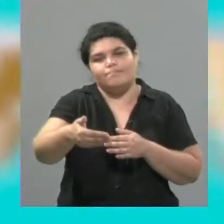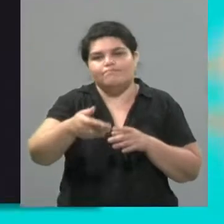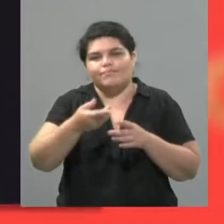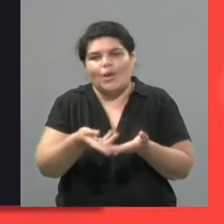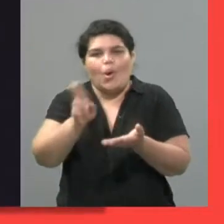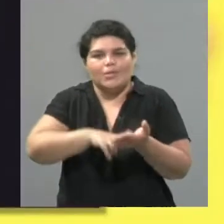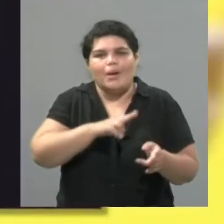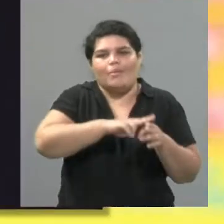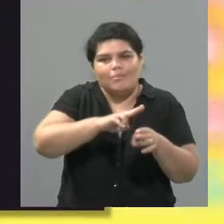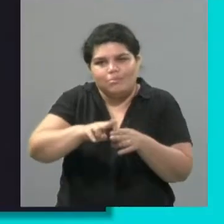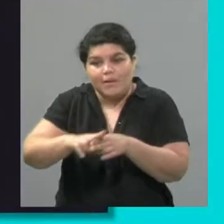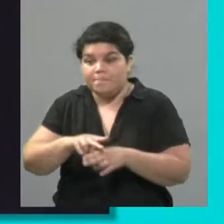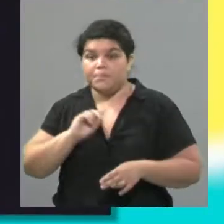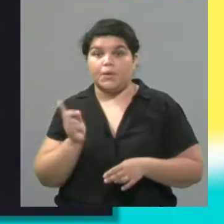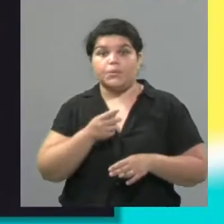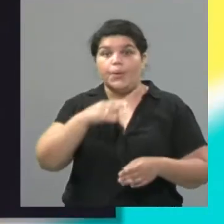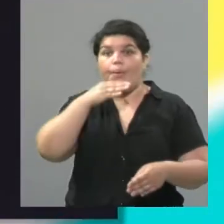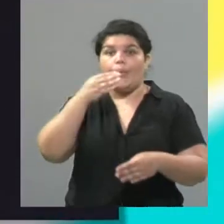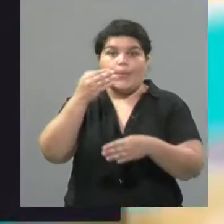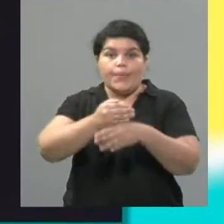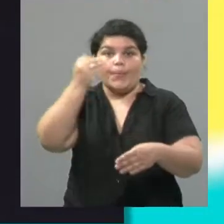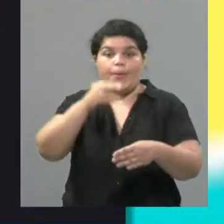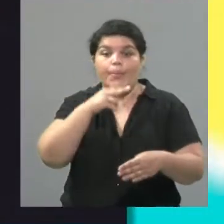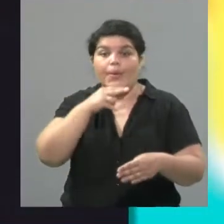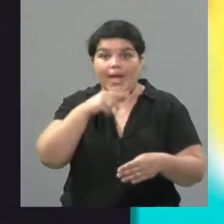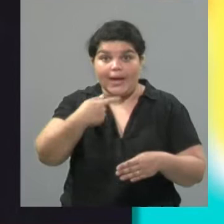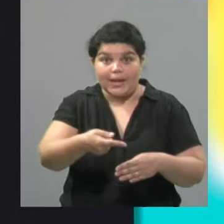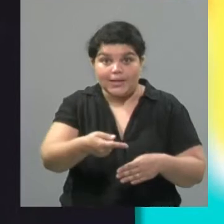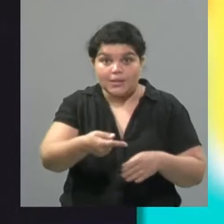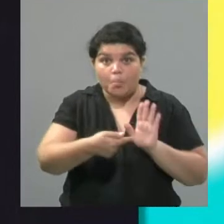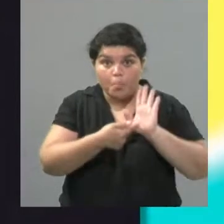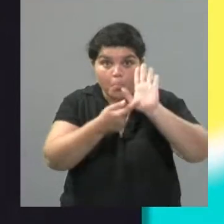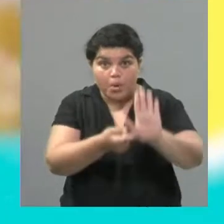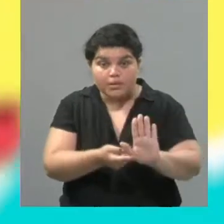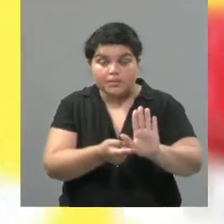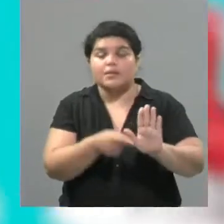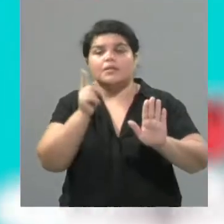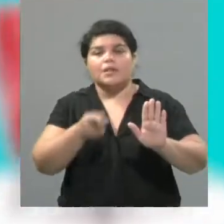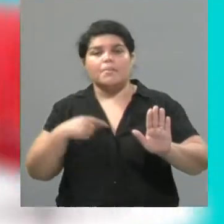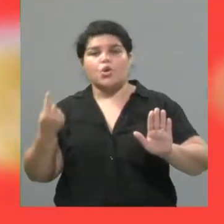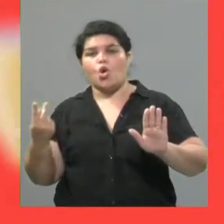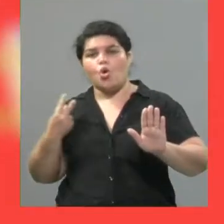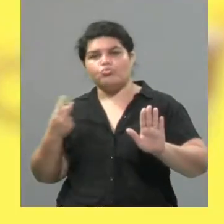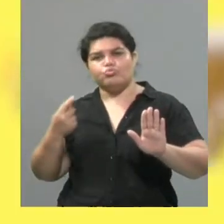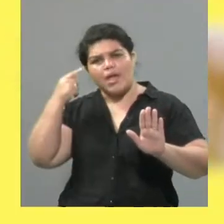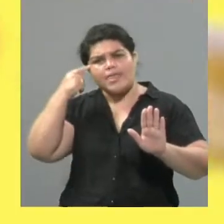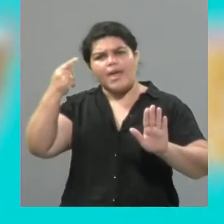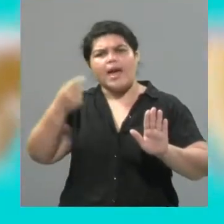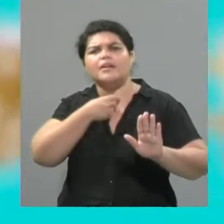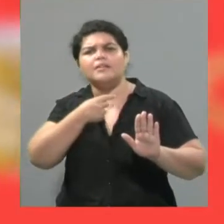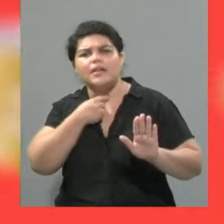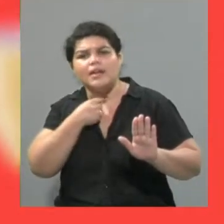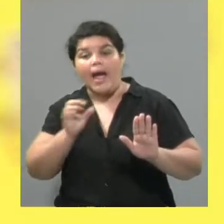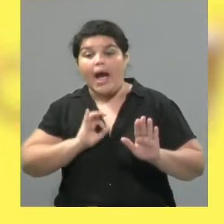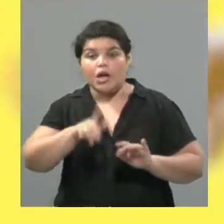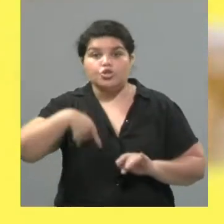Pues nosotros estrenamos este viernes, pero la idea es hacerla el año que viene, también, sobre todo por el concepto que tiene, que nos parece que